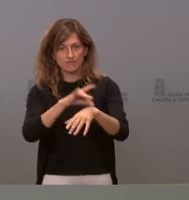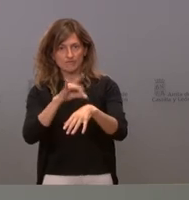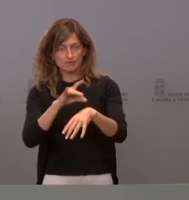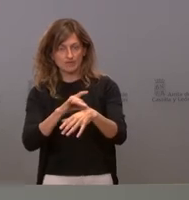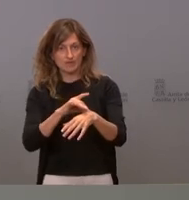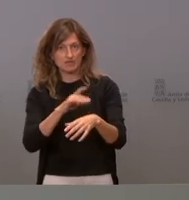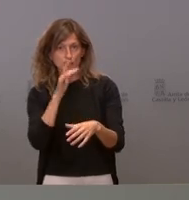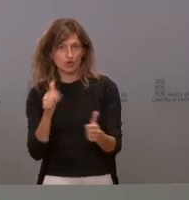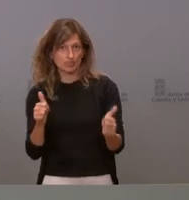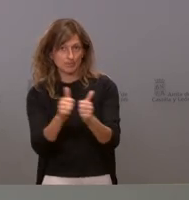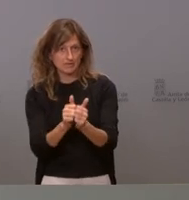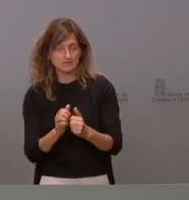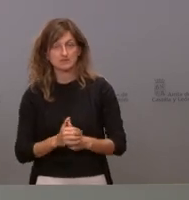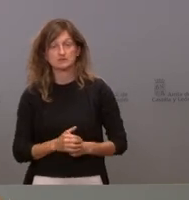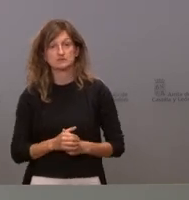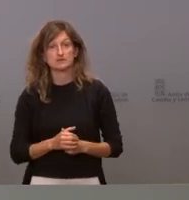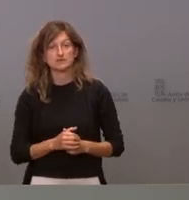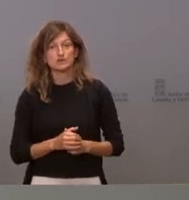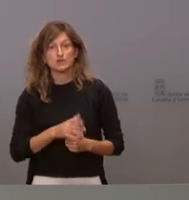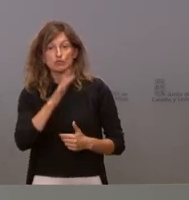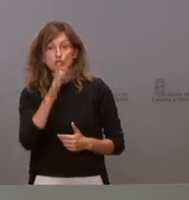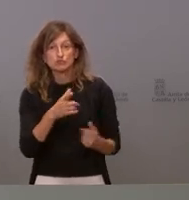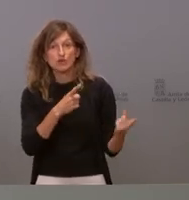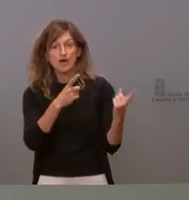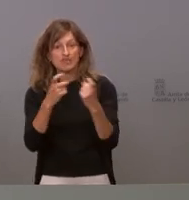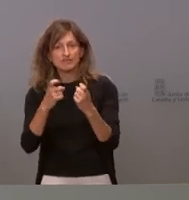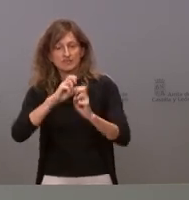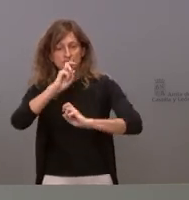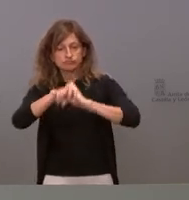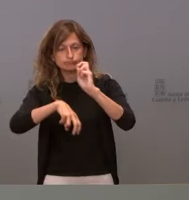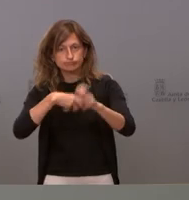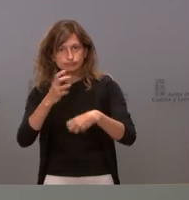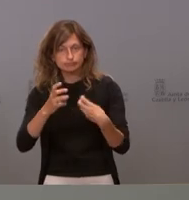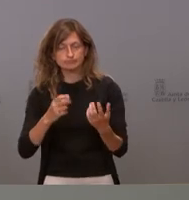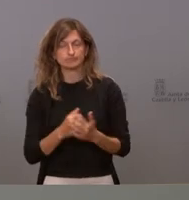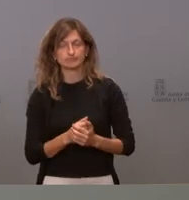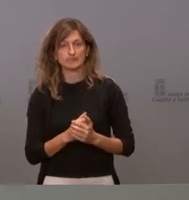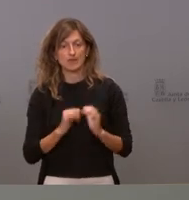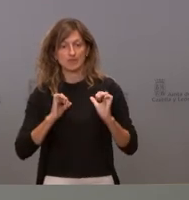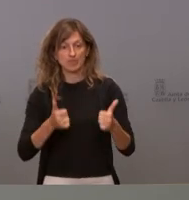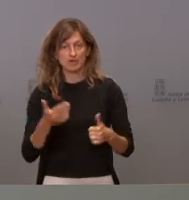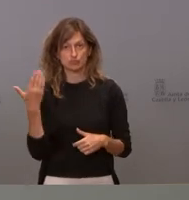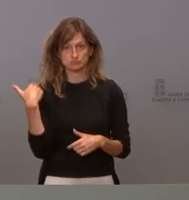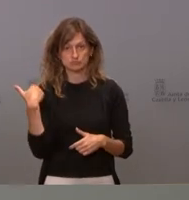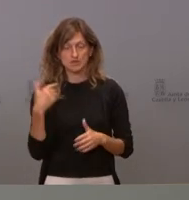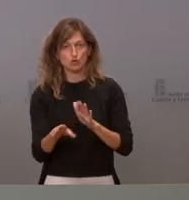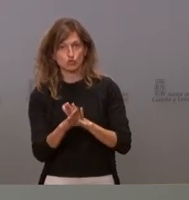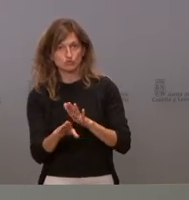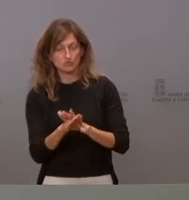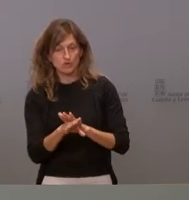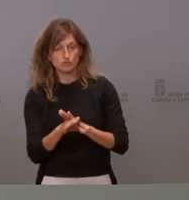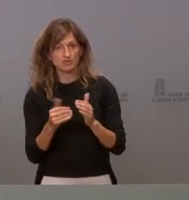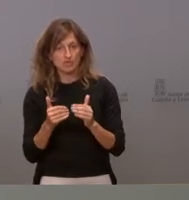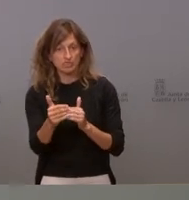tiempo dependientes y por lo tanto todo esto necesita una reordenación reordenación que empezamos en su momento que seguimos ahora y que se